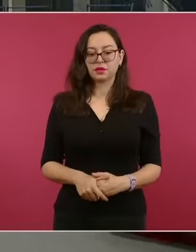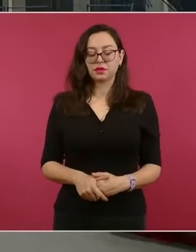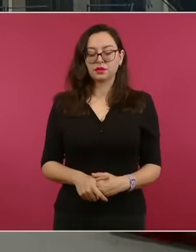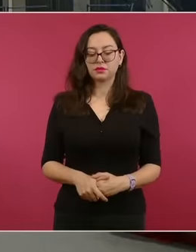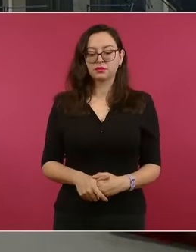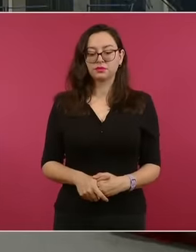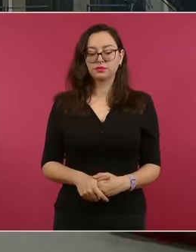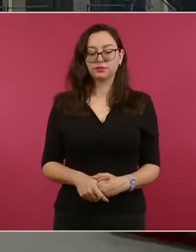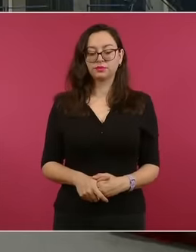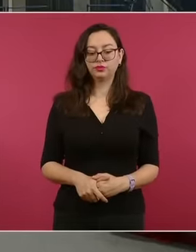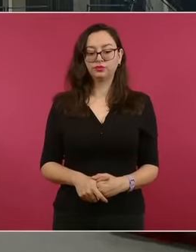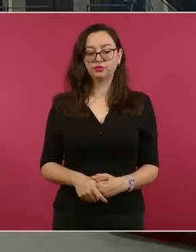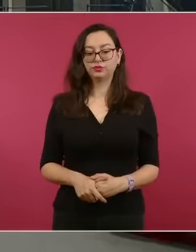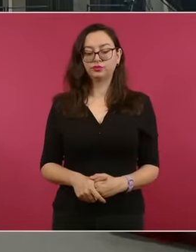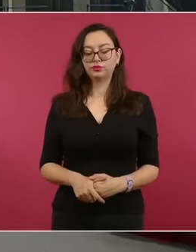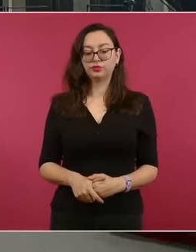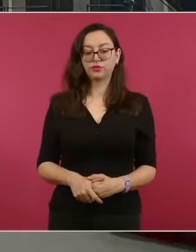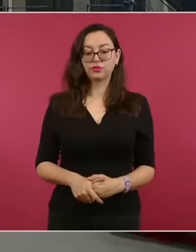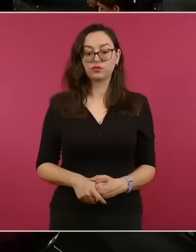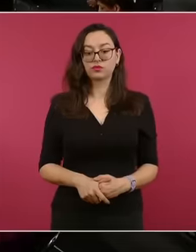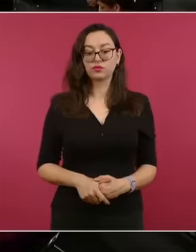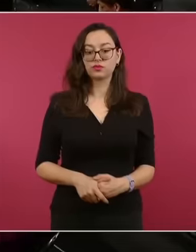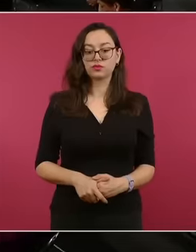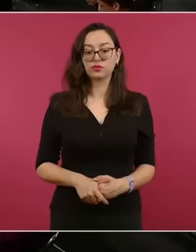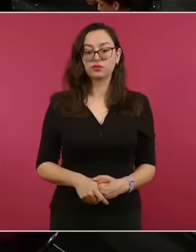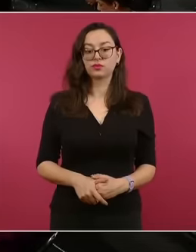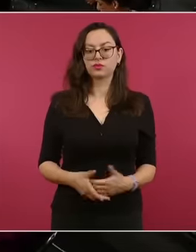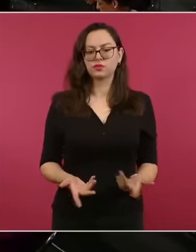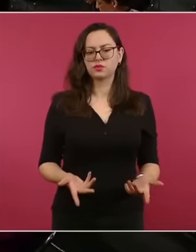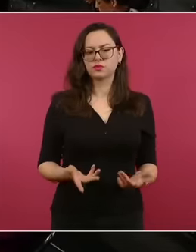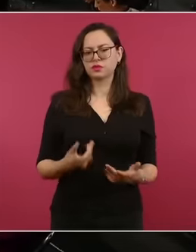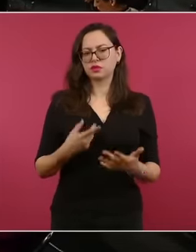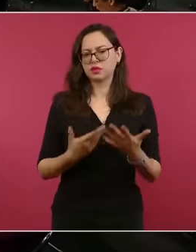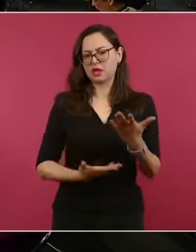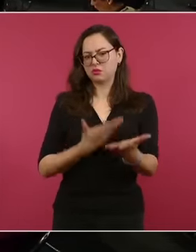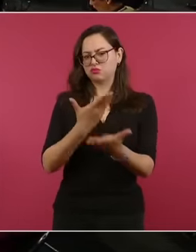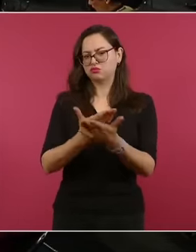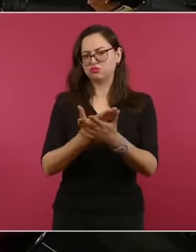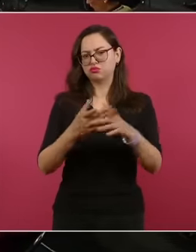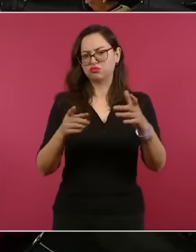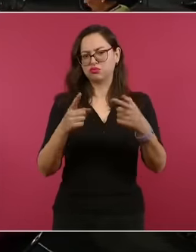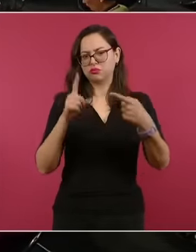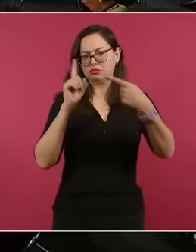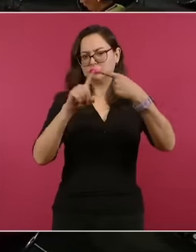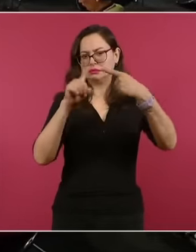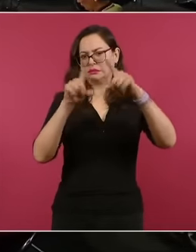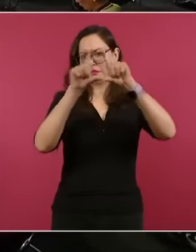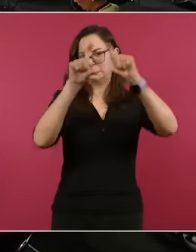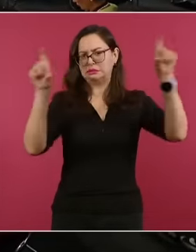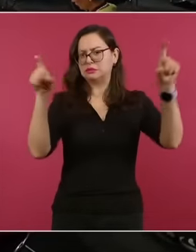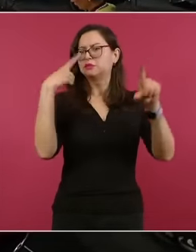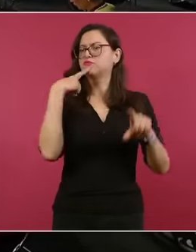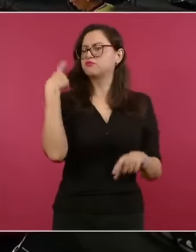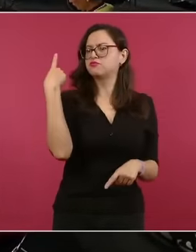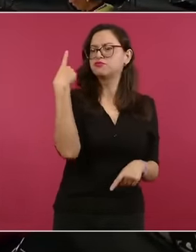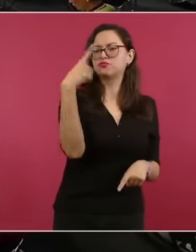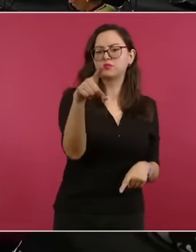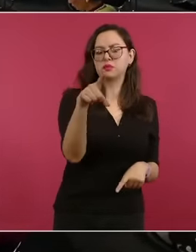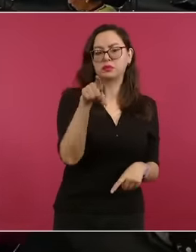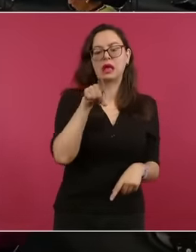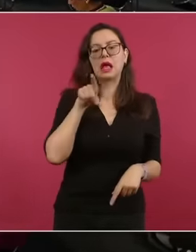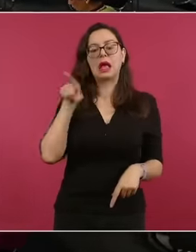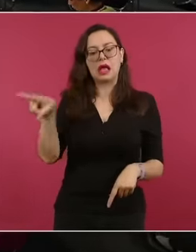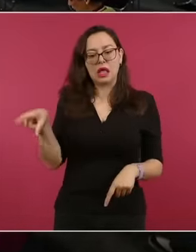¿qué implicaciones tiene el primer punto de este reclamo, señora canciller? ¿Qué implicaciones tendrá para Ecuador que se le reconozca como